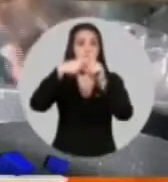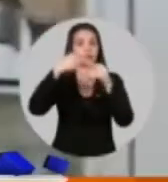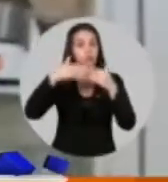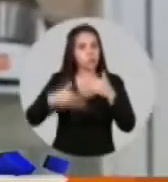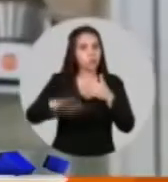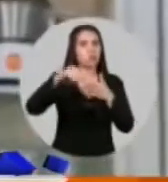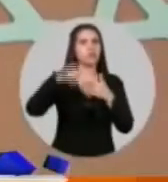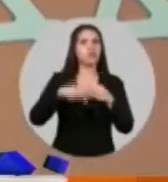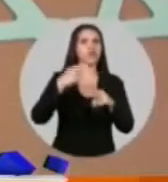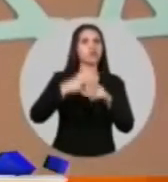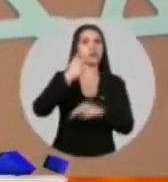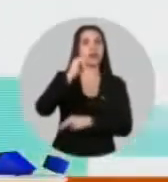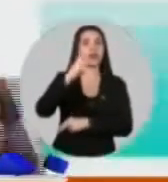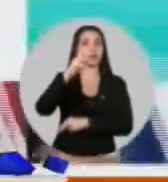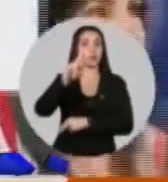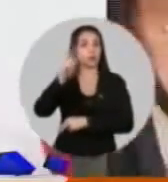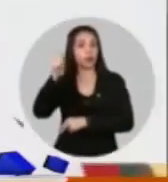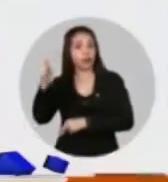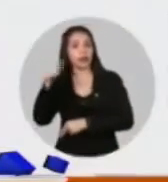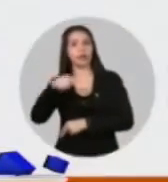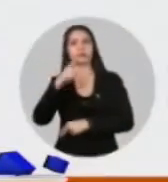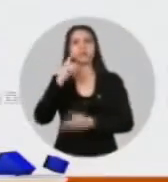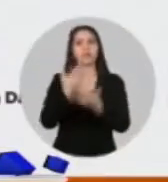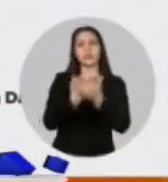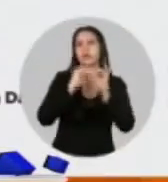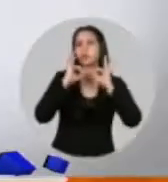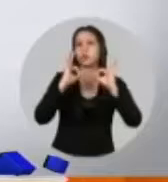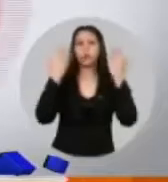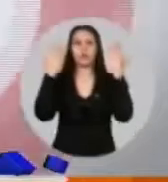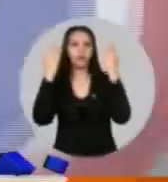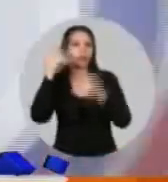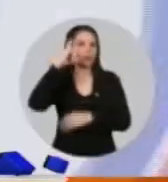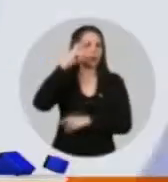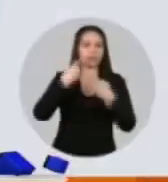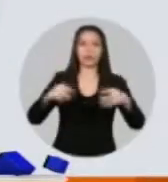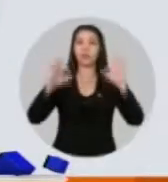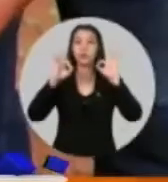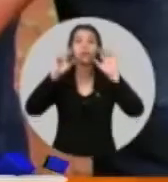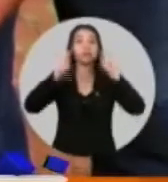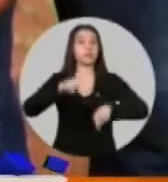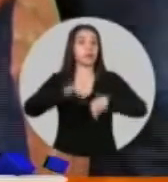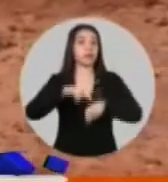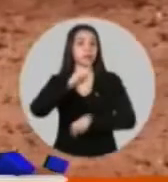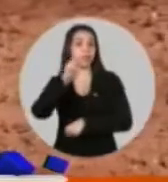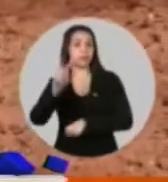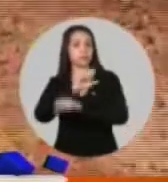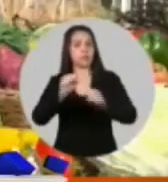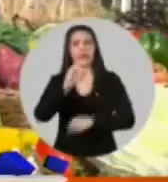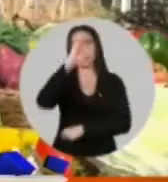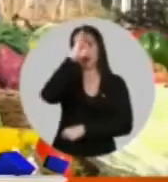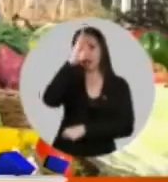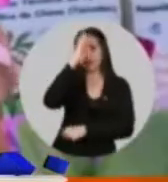gente de medios o qué sé yo, a tu oficina de comunicación, compañera. Es una política pública. ¿De dónde viene esto? Es